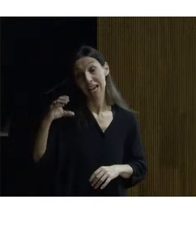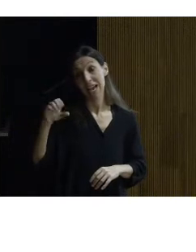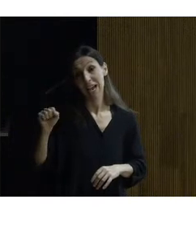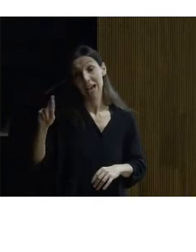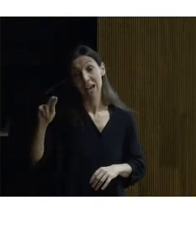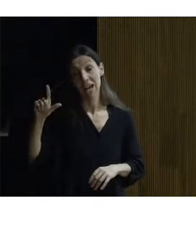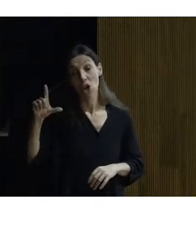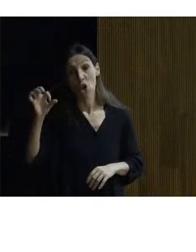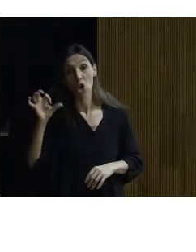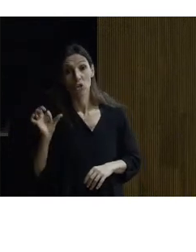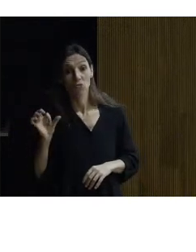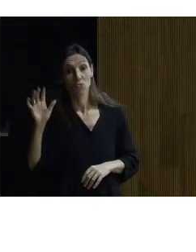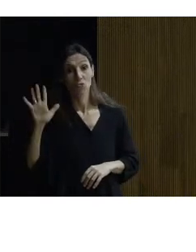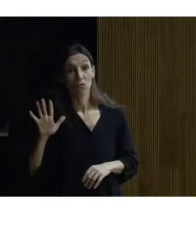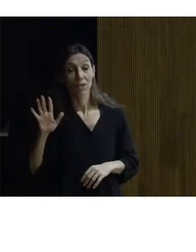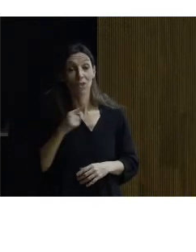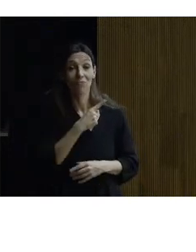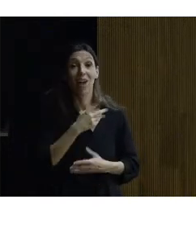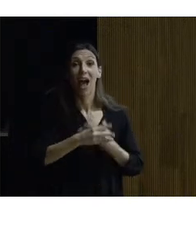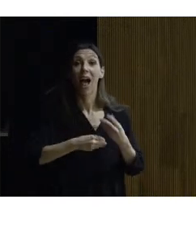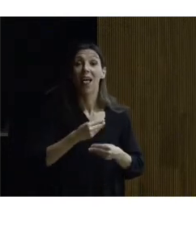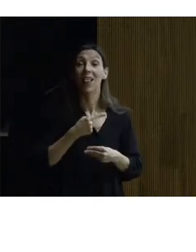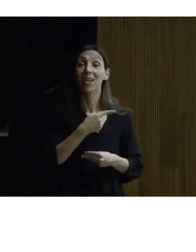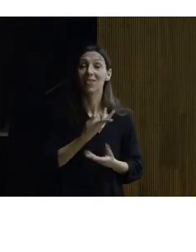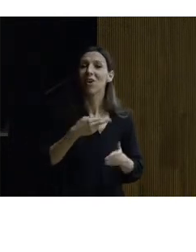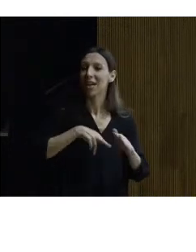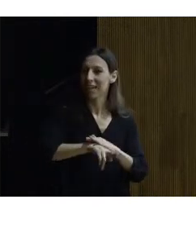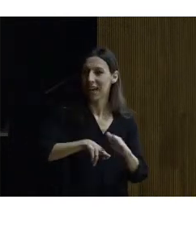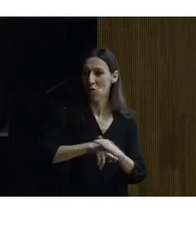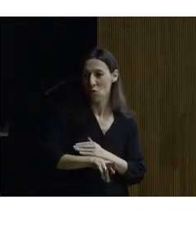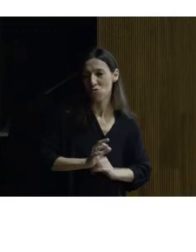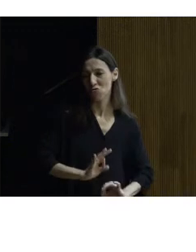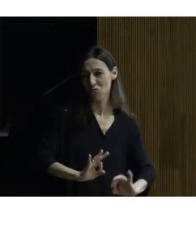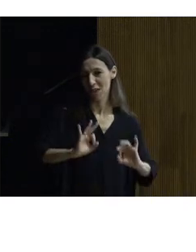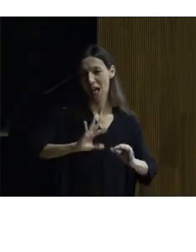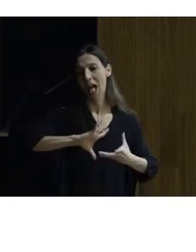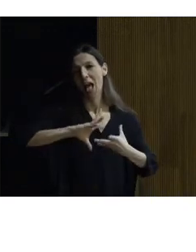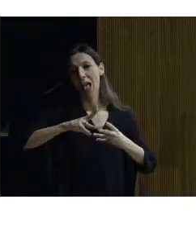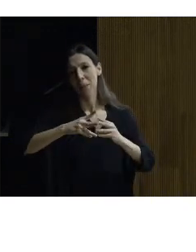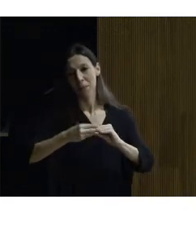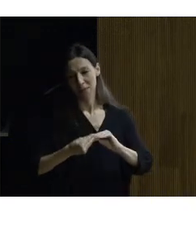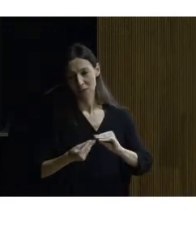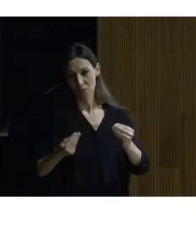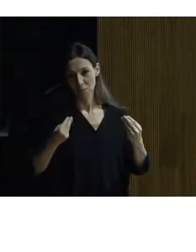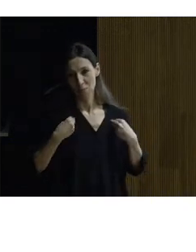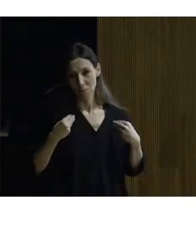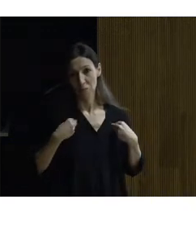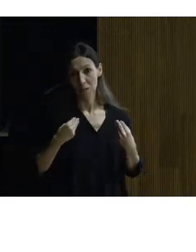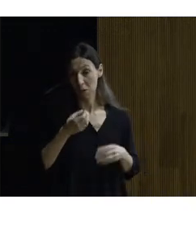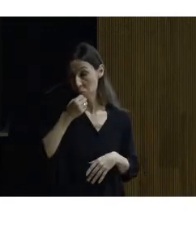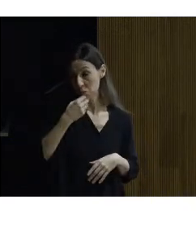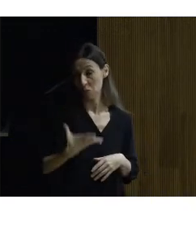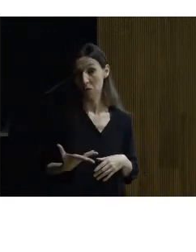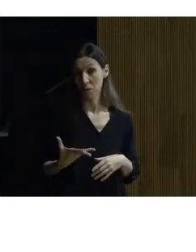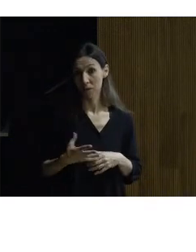esta esta realización este recurso habitacional vamos a decir así pues parece que estaba muy adecuada